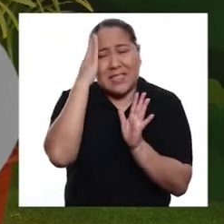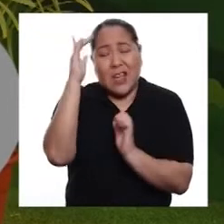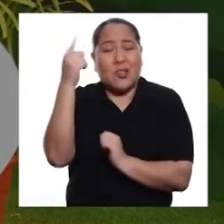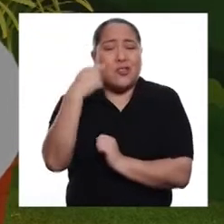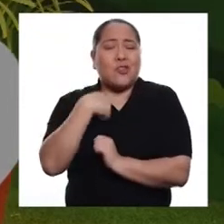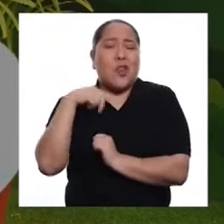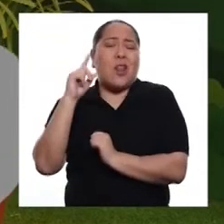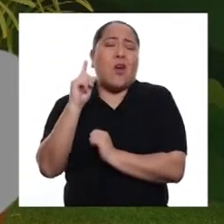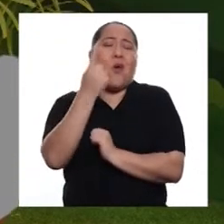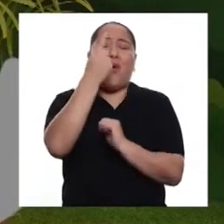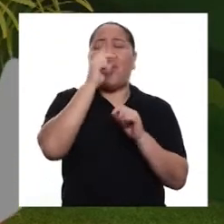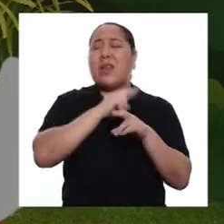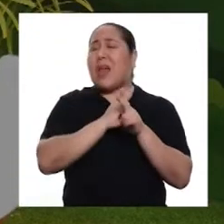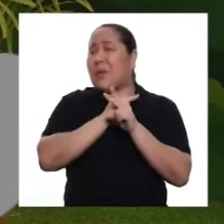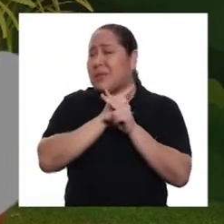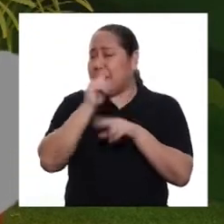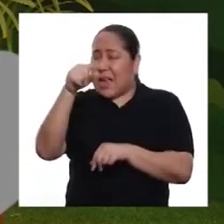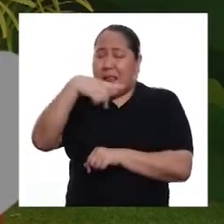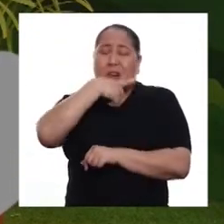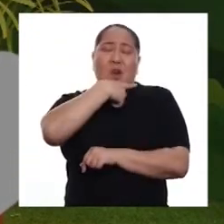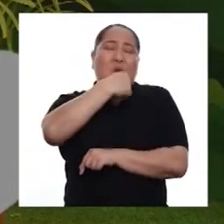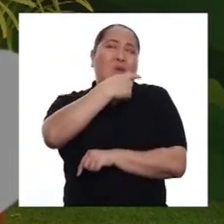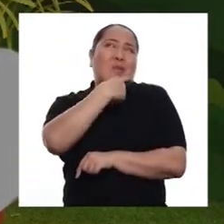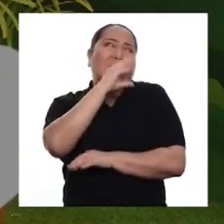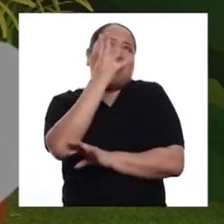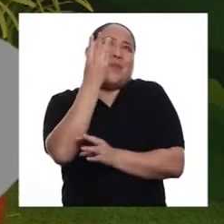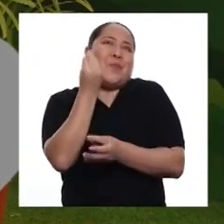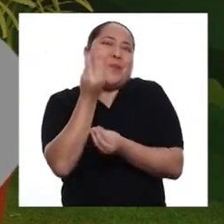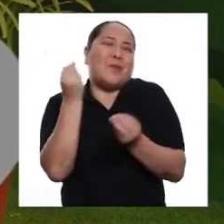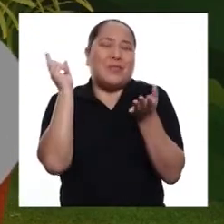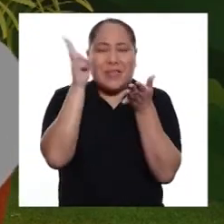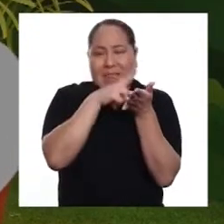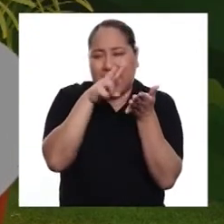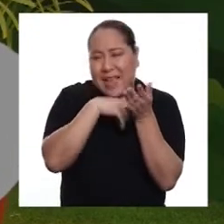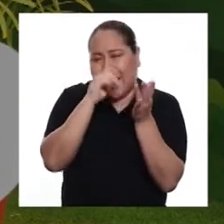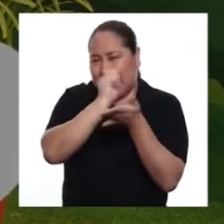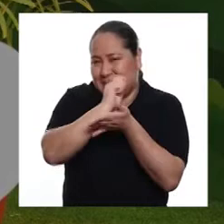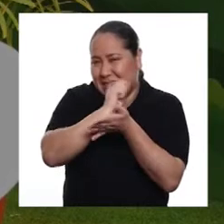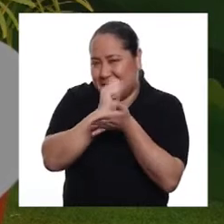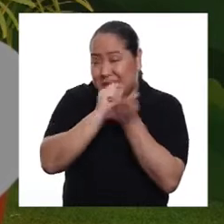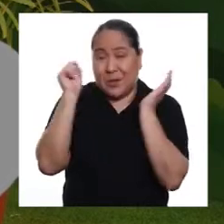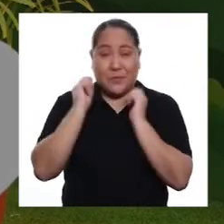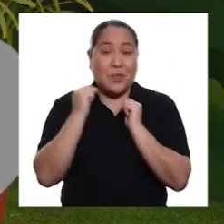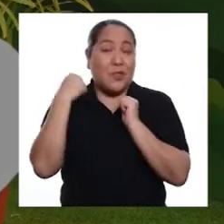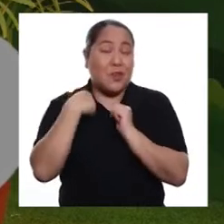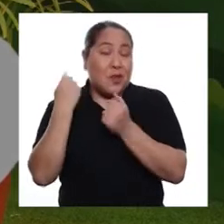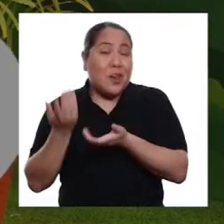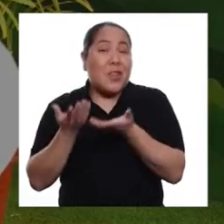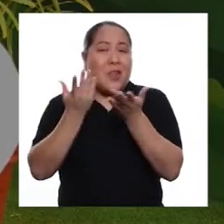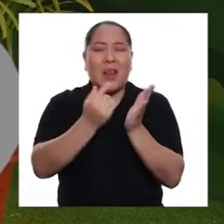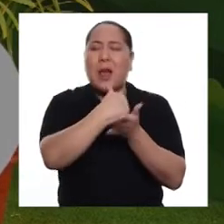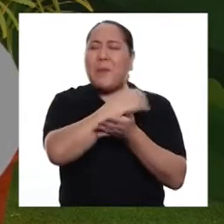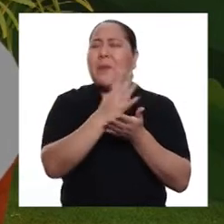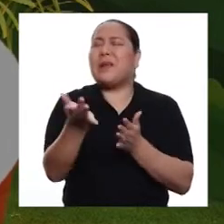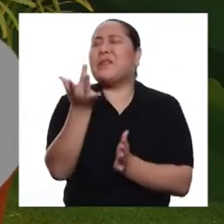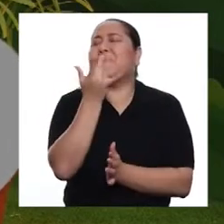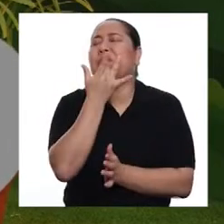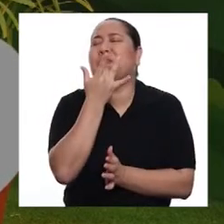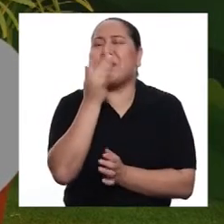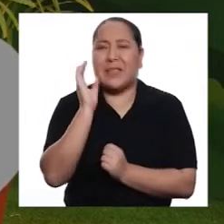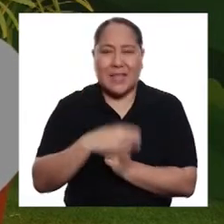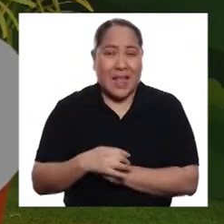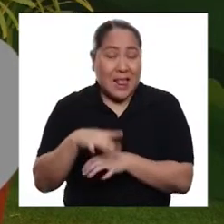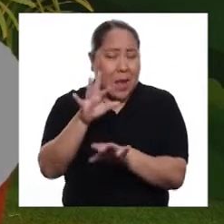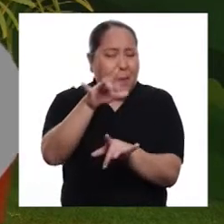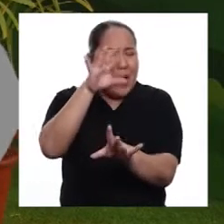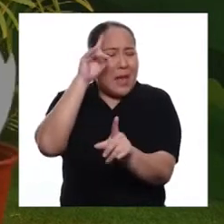ya saben, soy la única Vizcacha a la que le encanta mucho leer y escribir! ¡Por eso les traigo su segmento